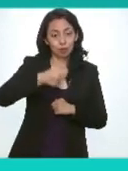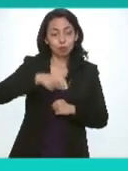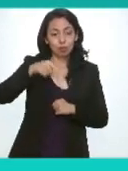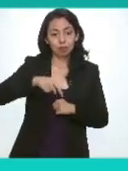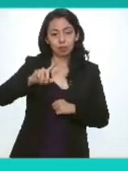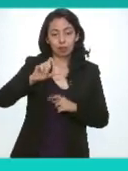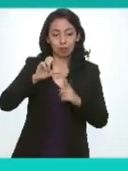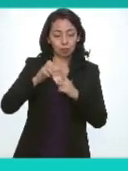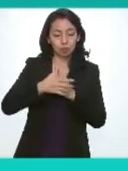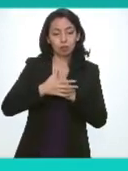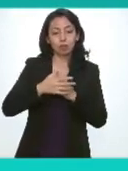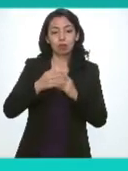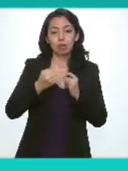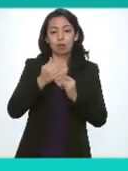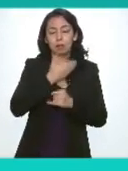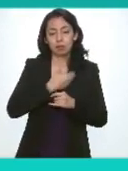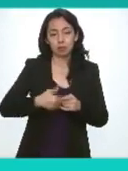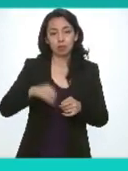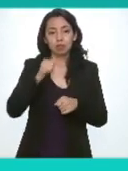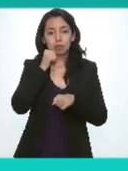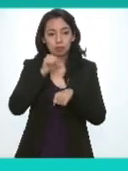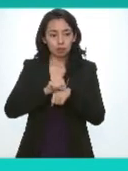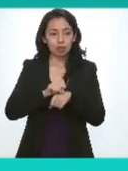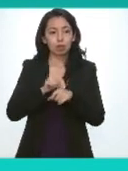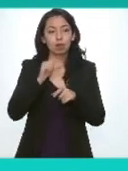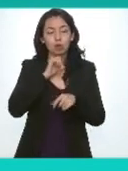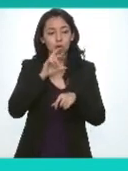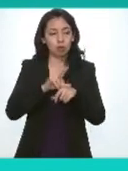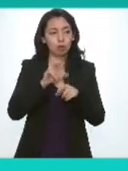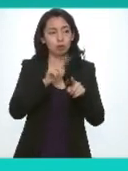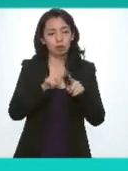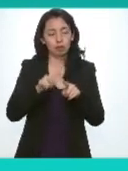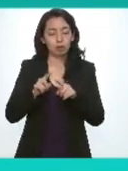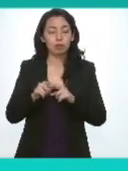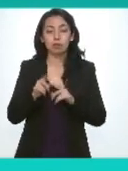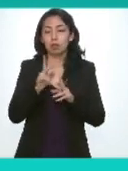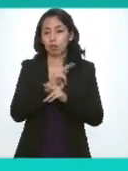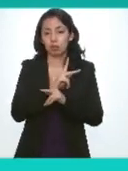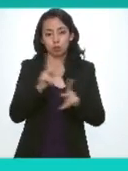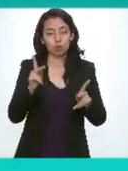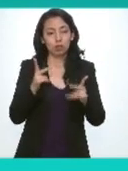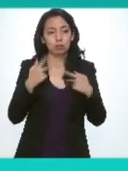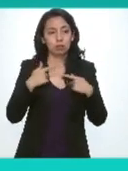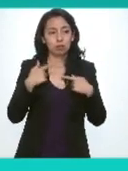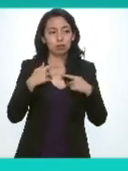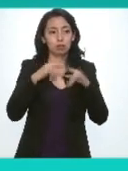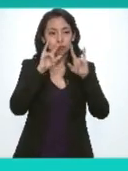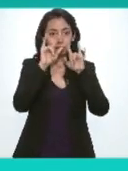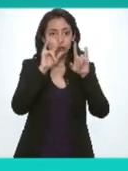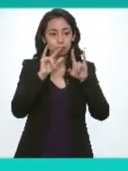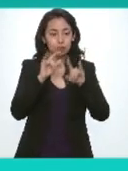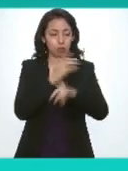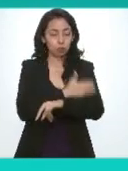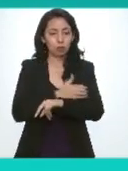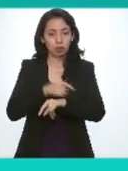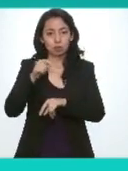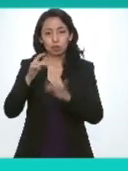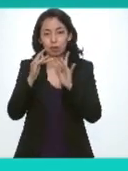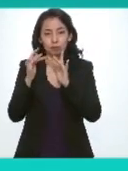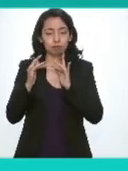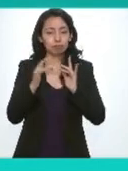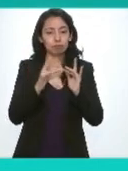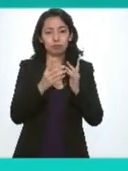este consejo comisionada presidenta secretario coordinador de la comisión jurídica a todas las colegas integrantes de este